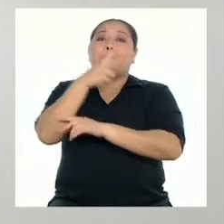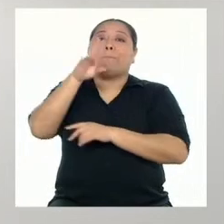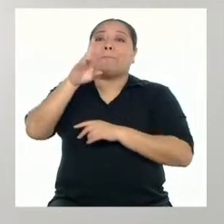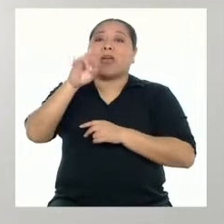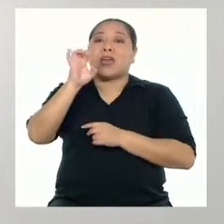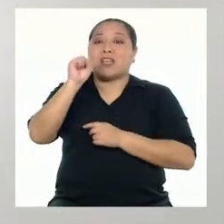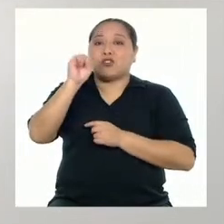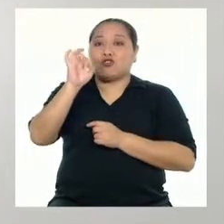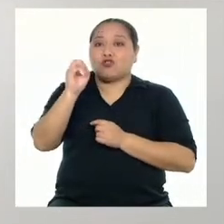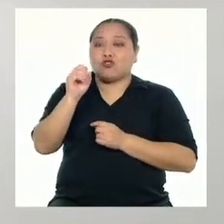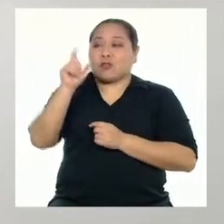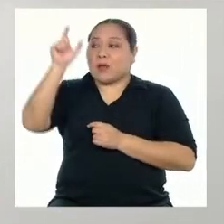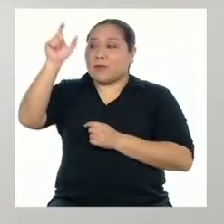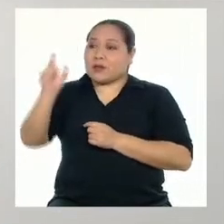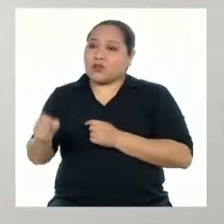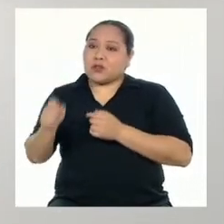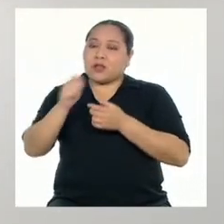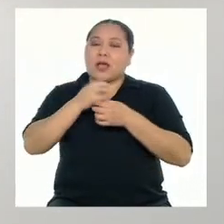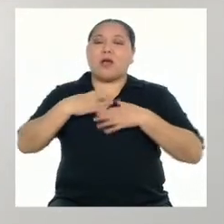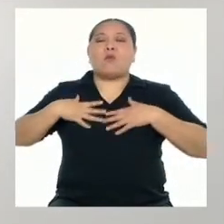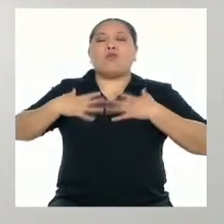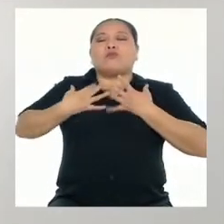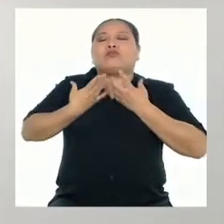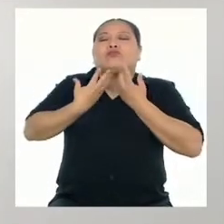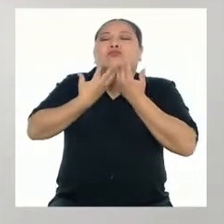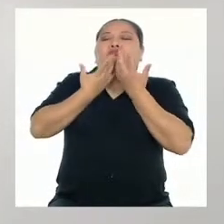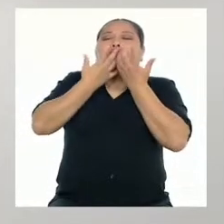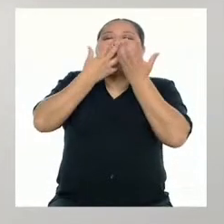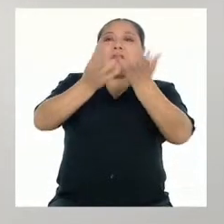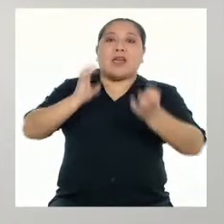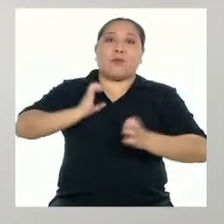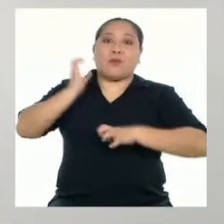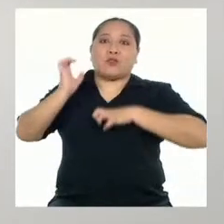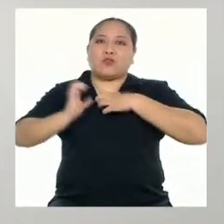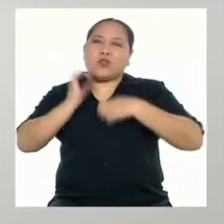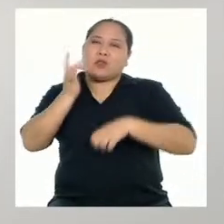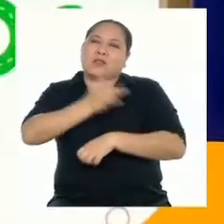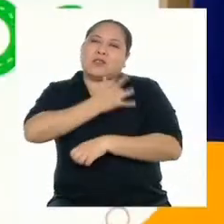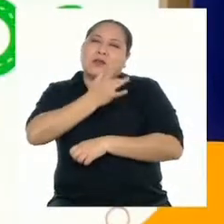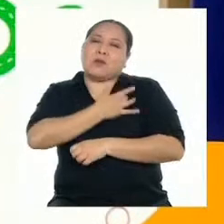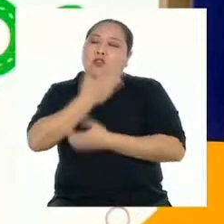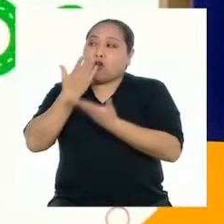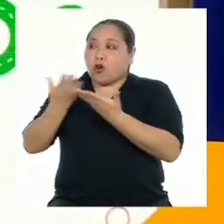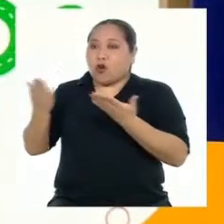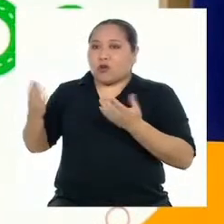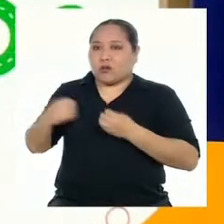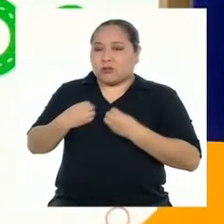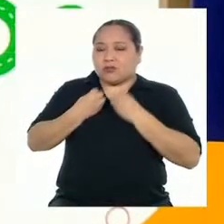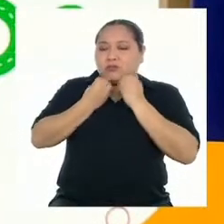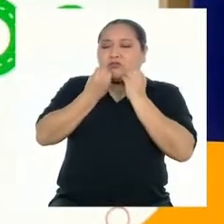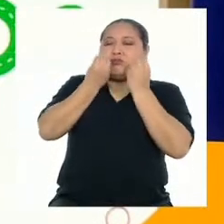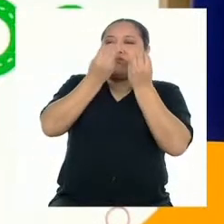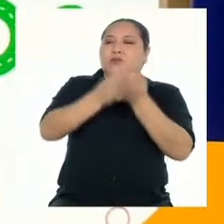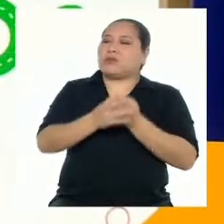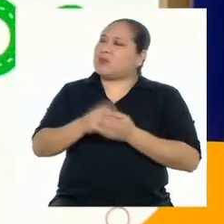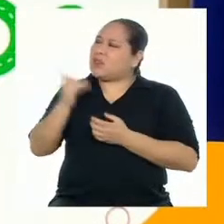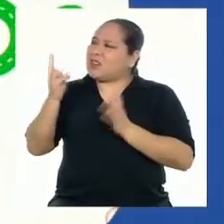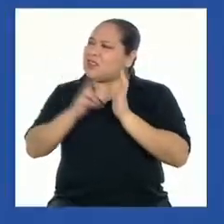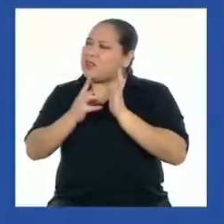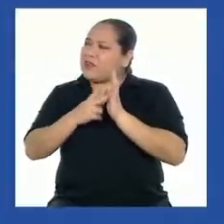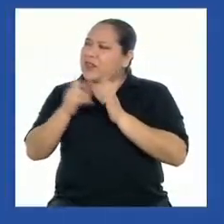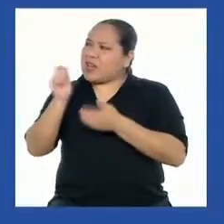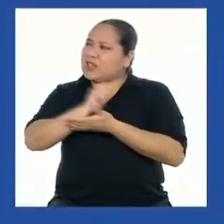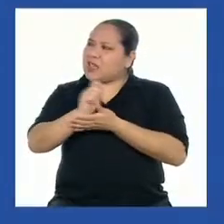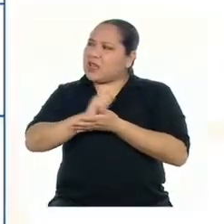la o el autor expresa emociones, sentimientos o sucesos. ¿A qué se refiere con que están escritas en